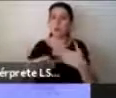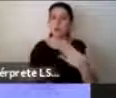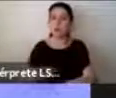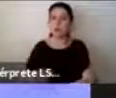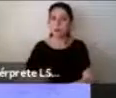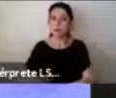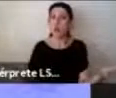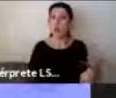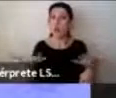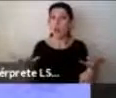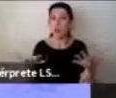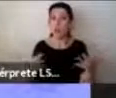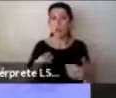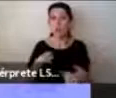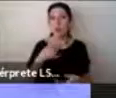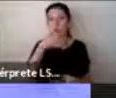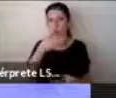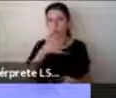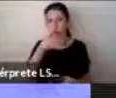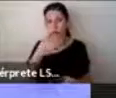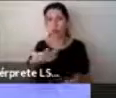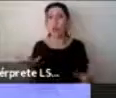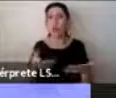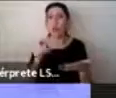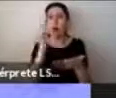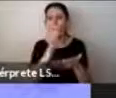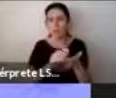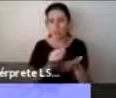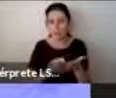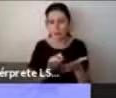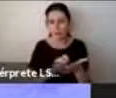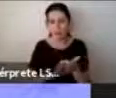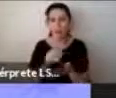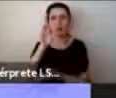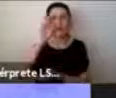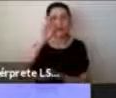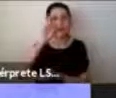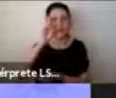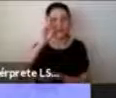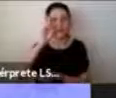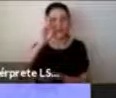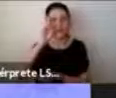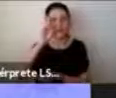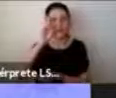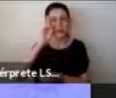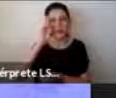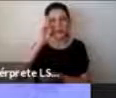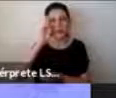de escribir los cuentos y las reflexiones que fueron acompañando este proceso.